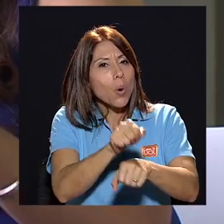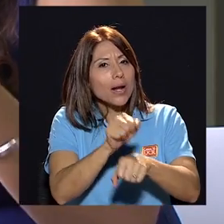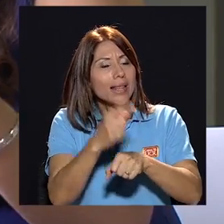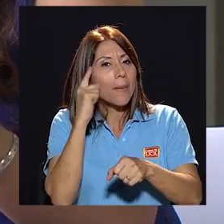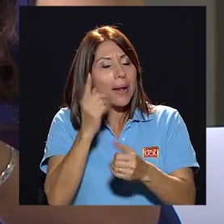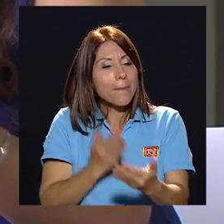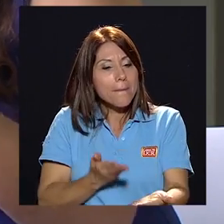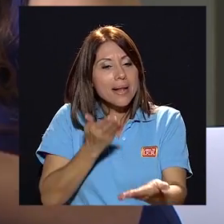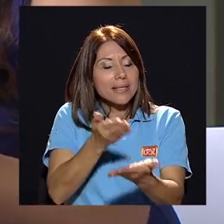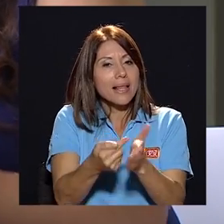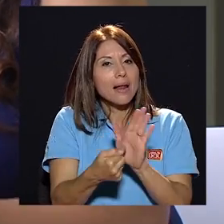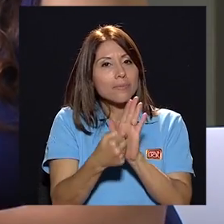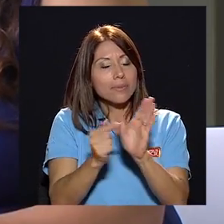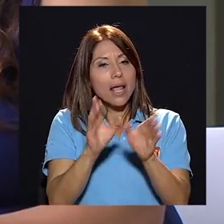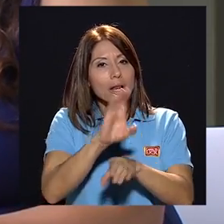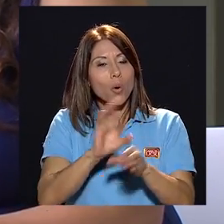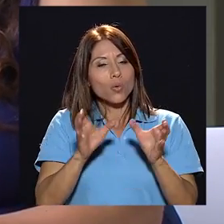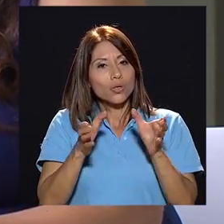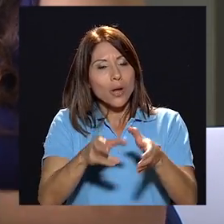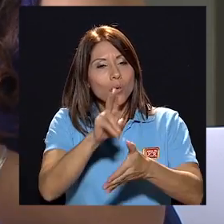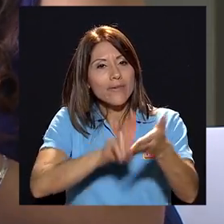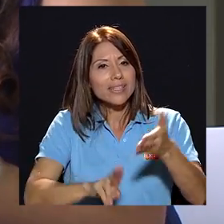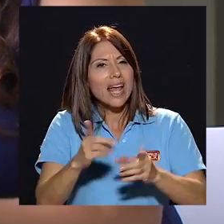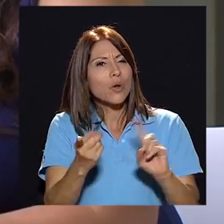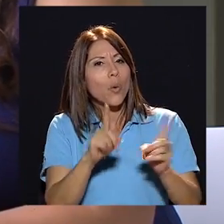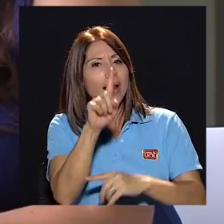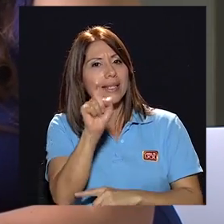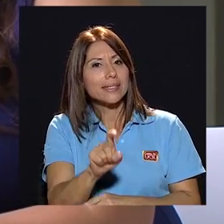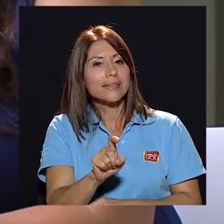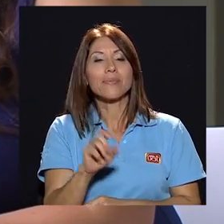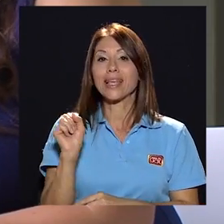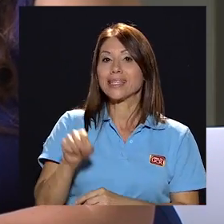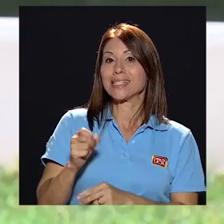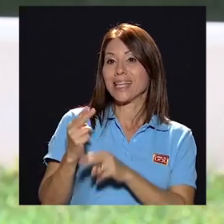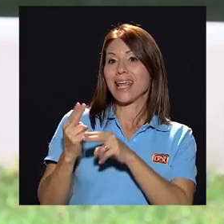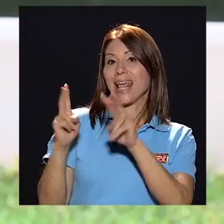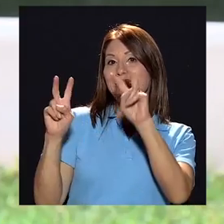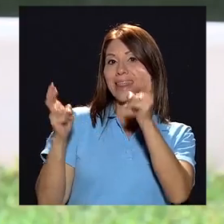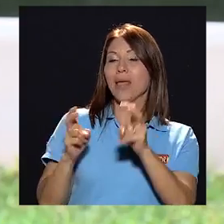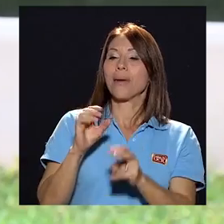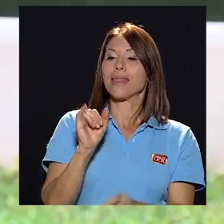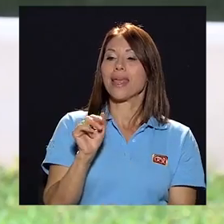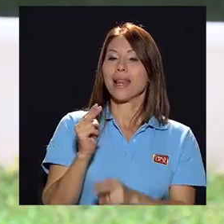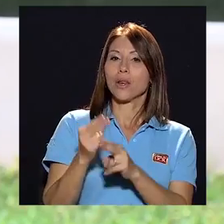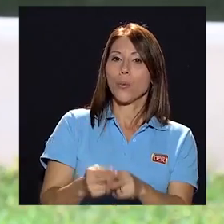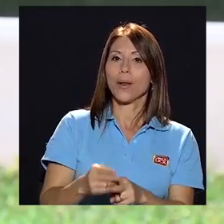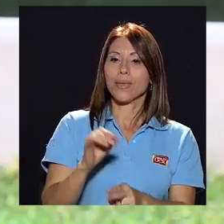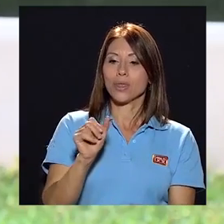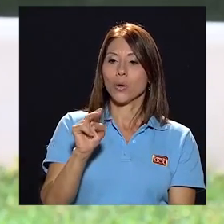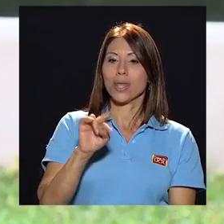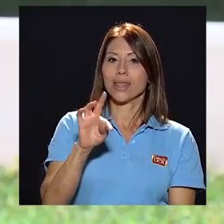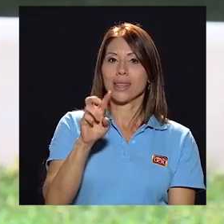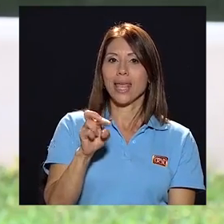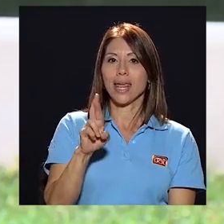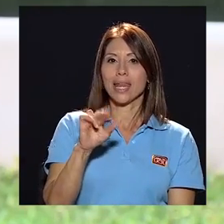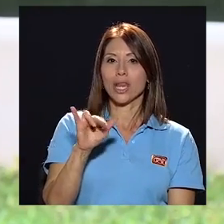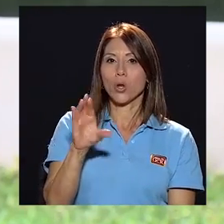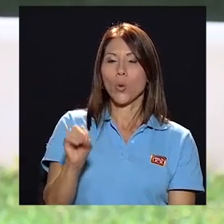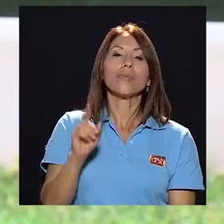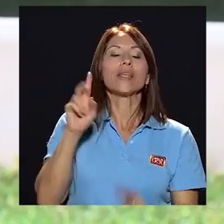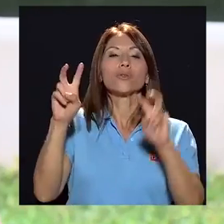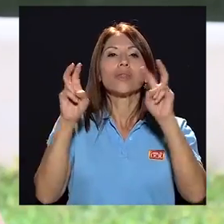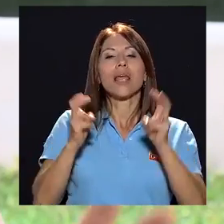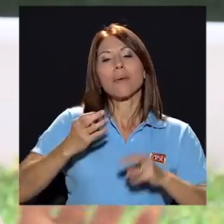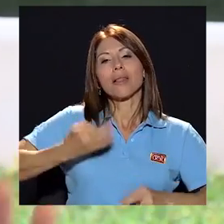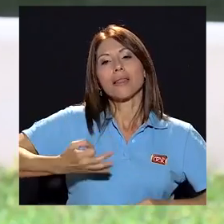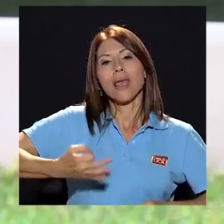concreta para presentarla en el seno del Consejo Universitario? ¿Cuál es? Sí, el tema del interlinazgo es un tema como lo hizo usted, del día a día,